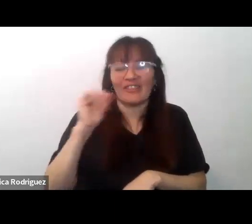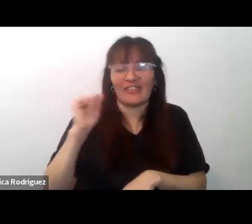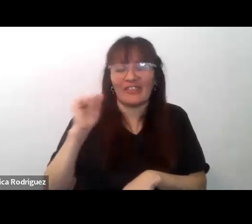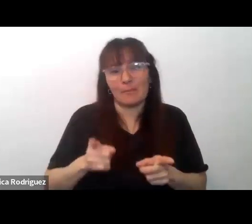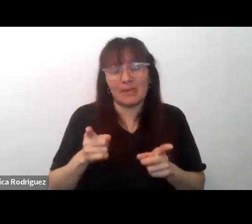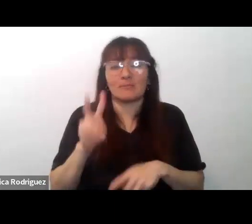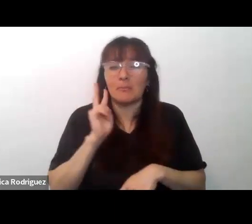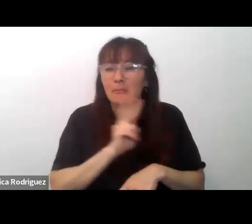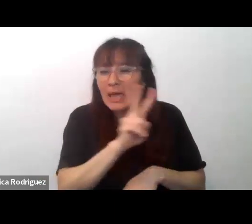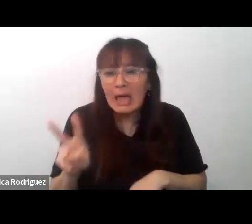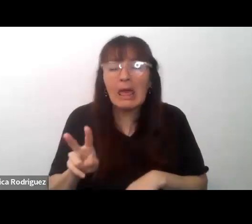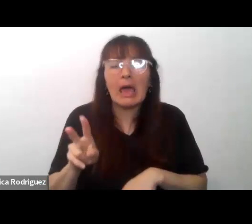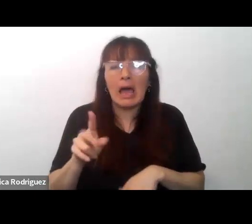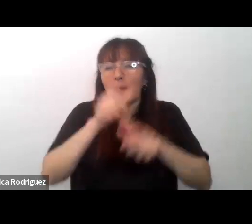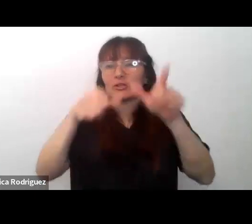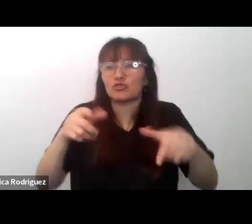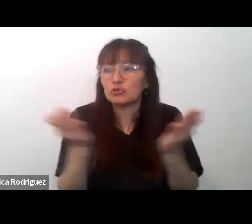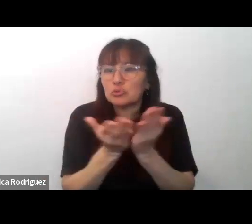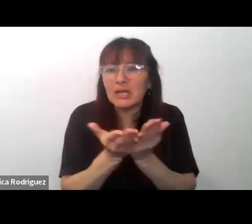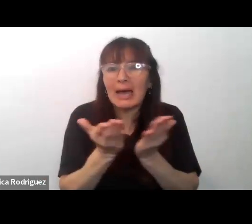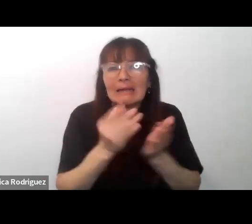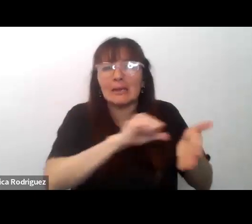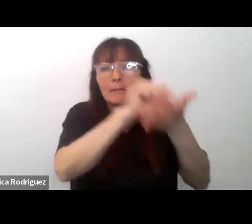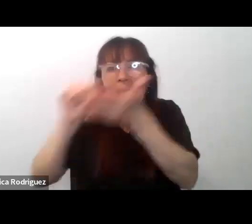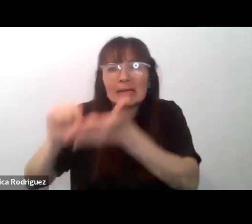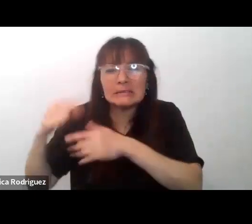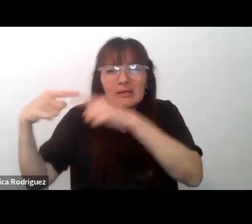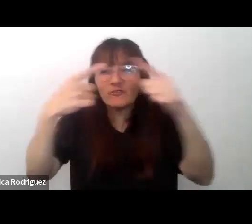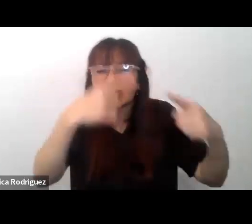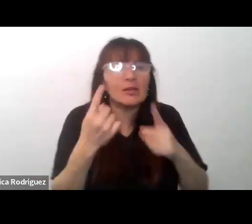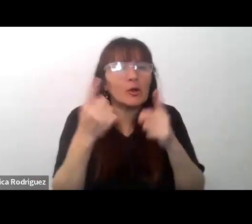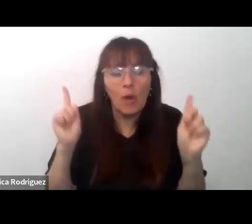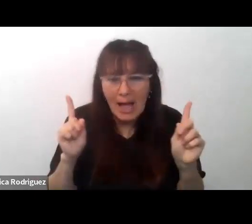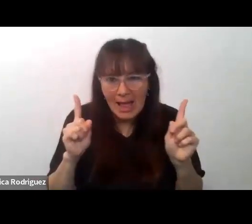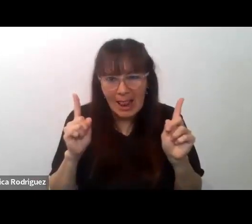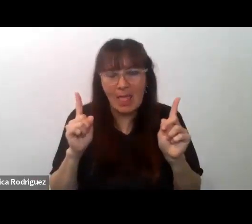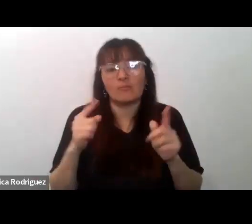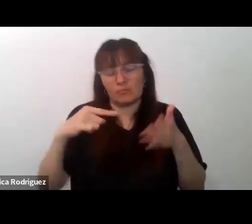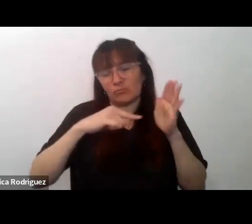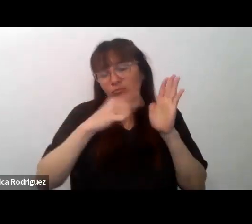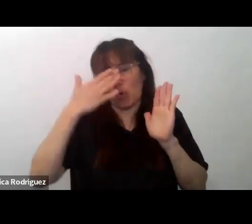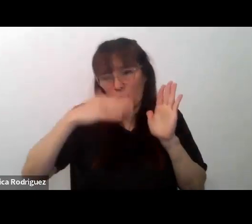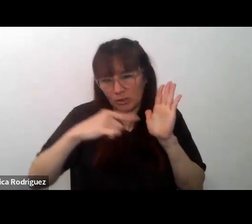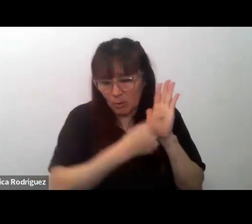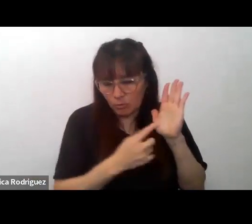diversidad de los estudiantes y cuando vemos al interior lo que dice cito el último punto